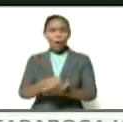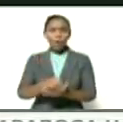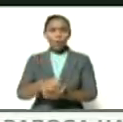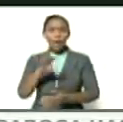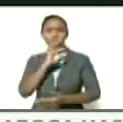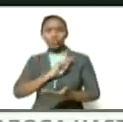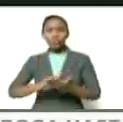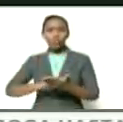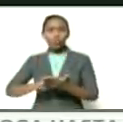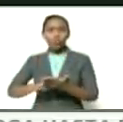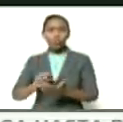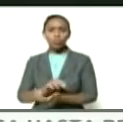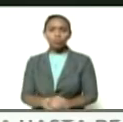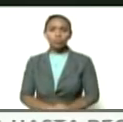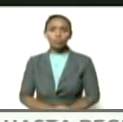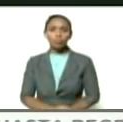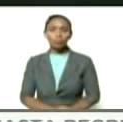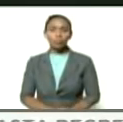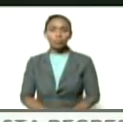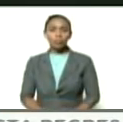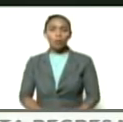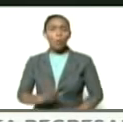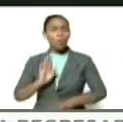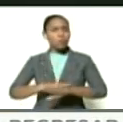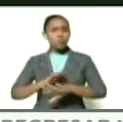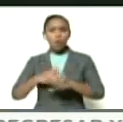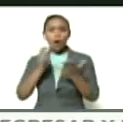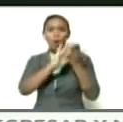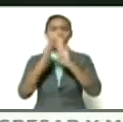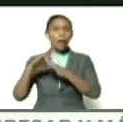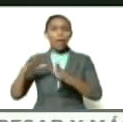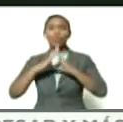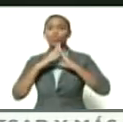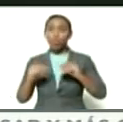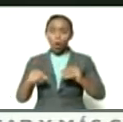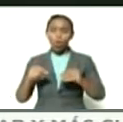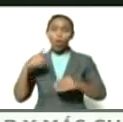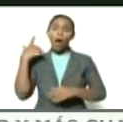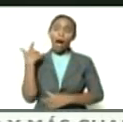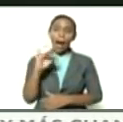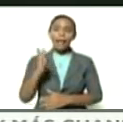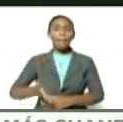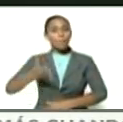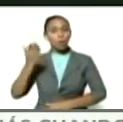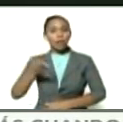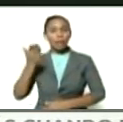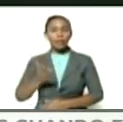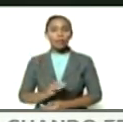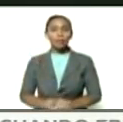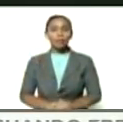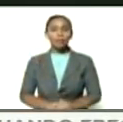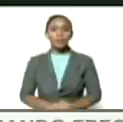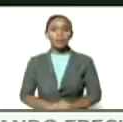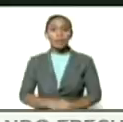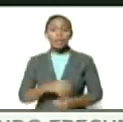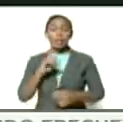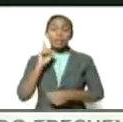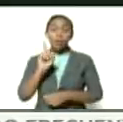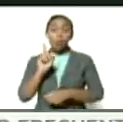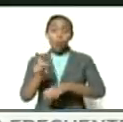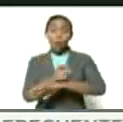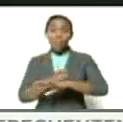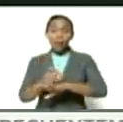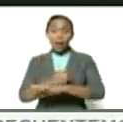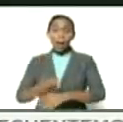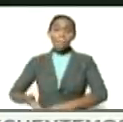soluciones porque las comunidades todos tienen prioridades y si uno gobierna con